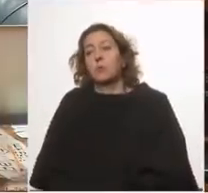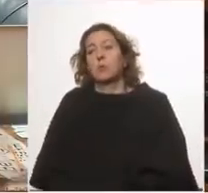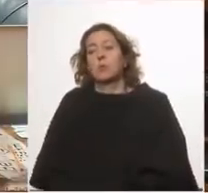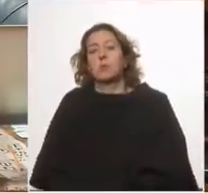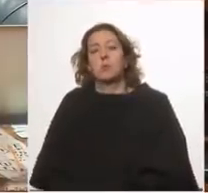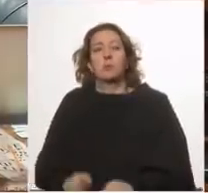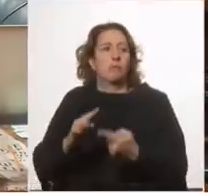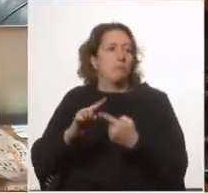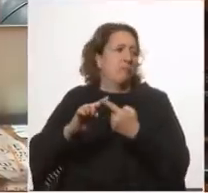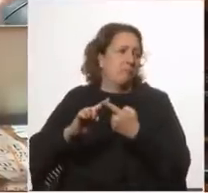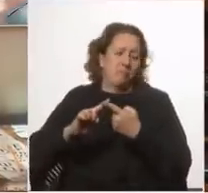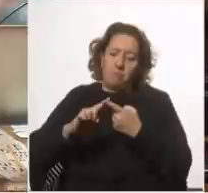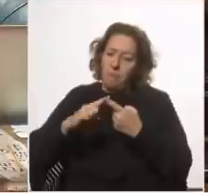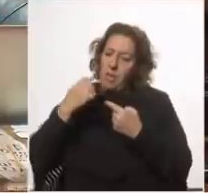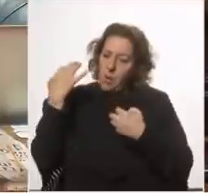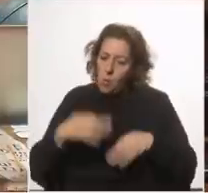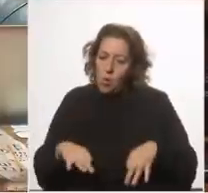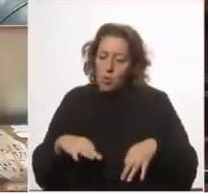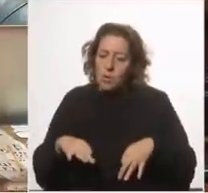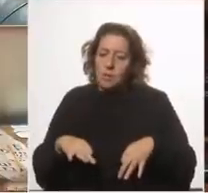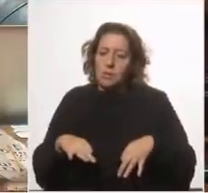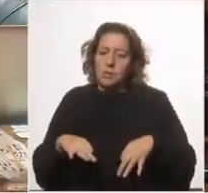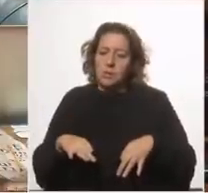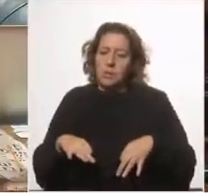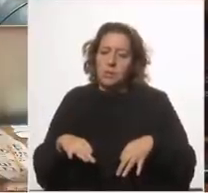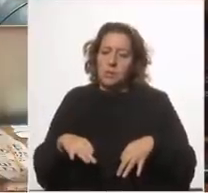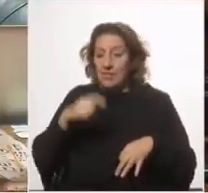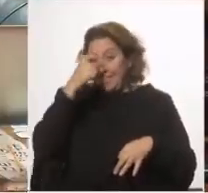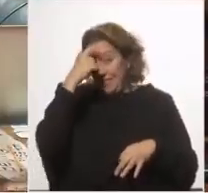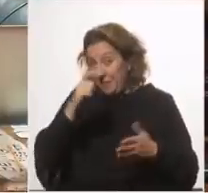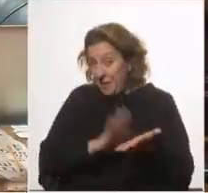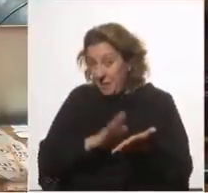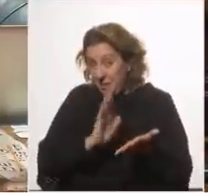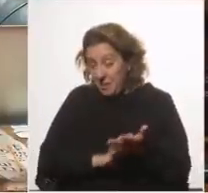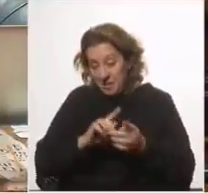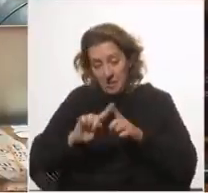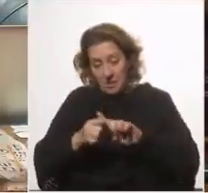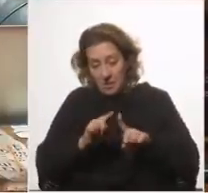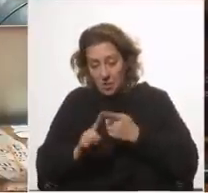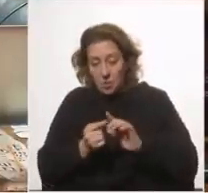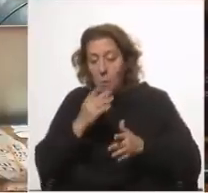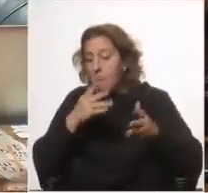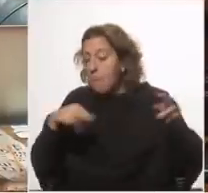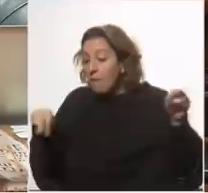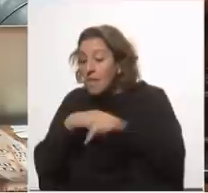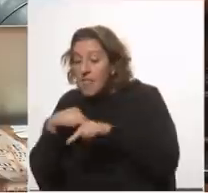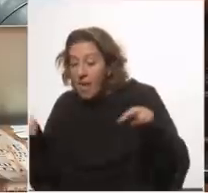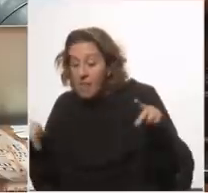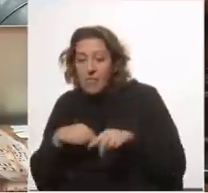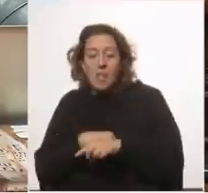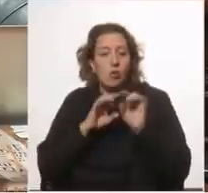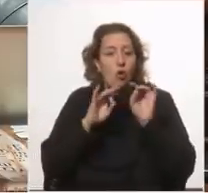sea por la rigurosa y científica evidencia de la relación entre movilidad contagios y fallecidos